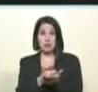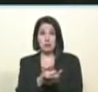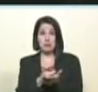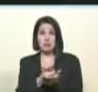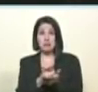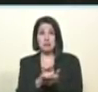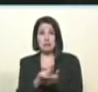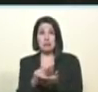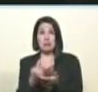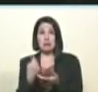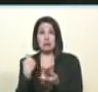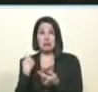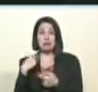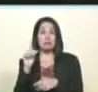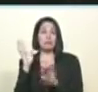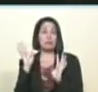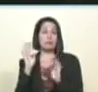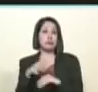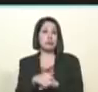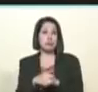y tenía que hacer bueno